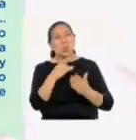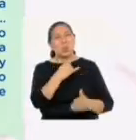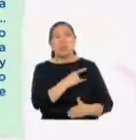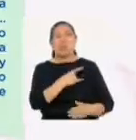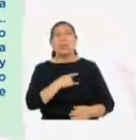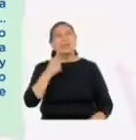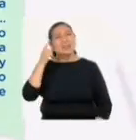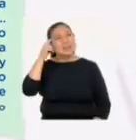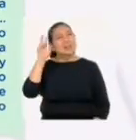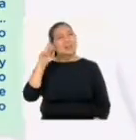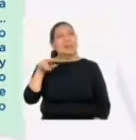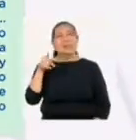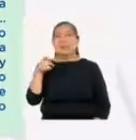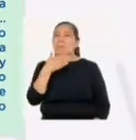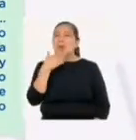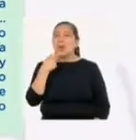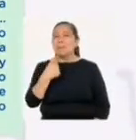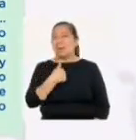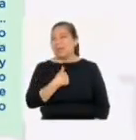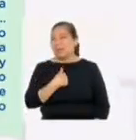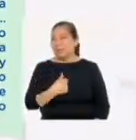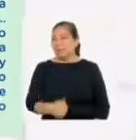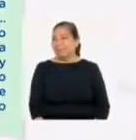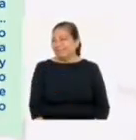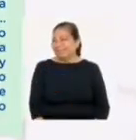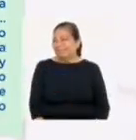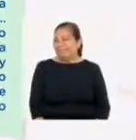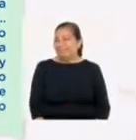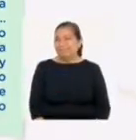Quizás tenga razón, porque él siempre busca lo mejor para mí.